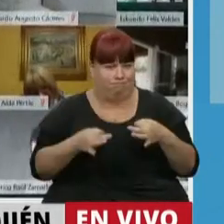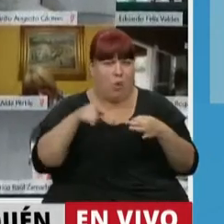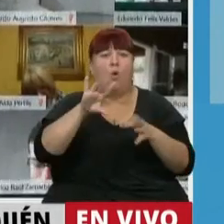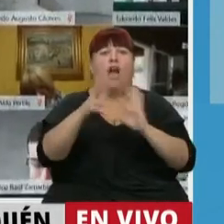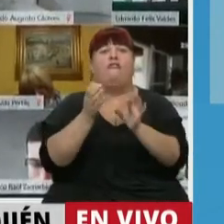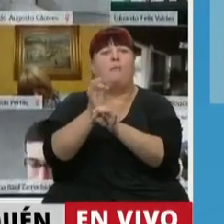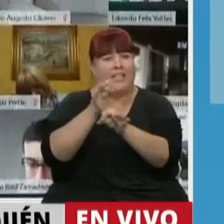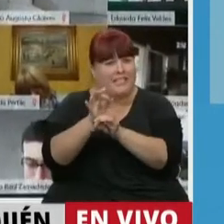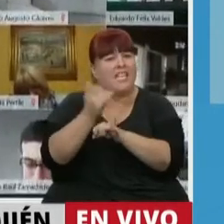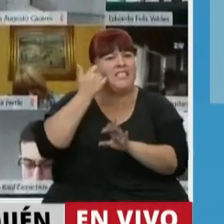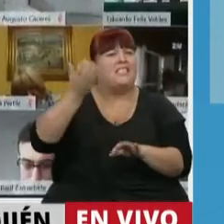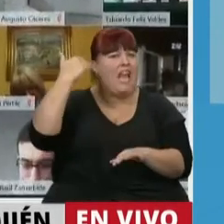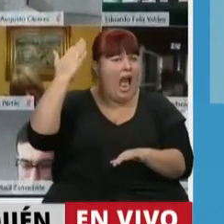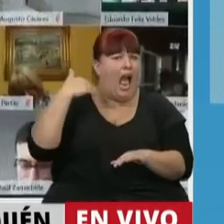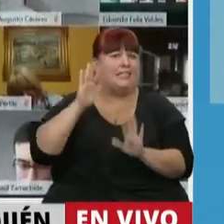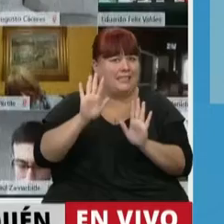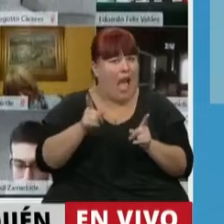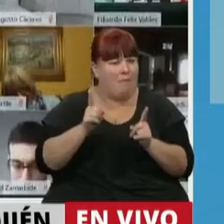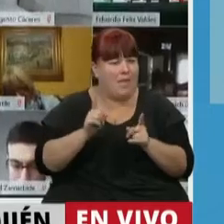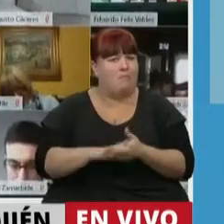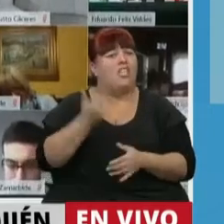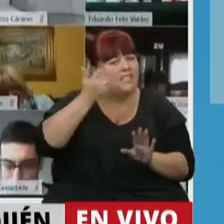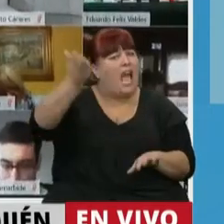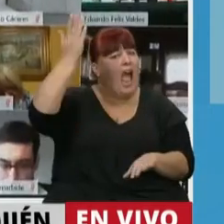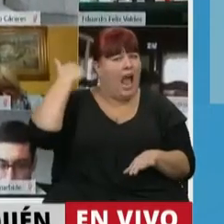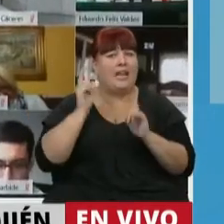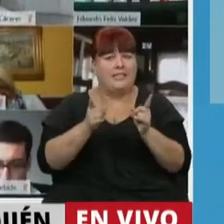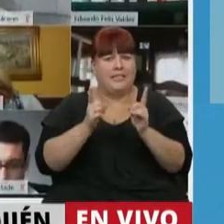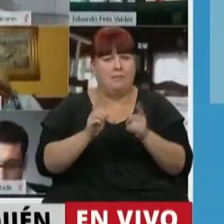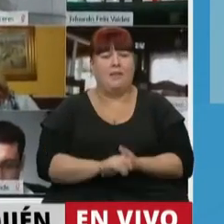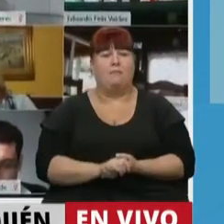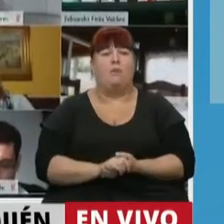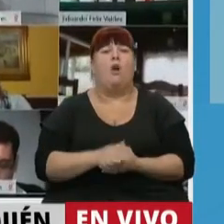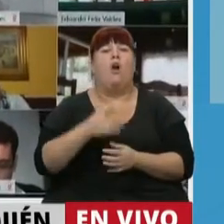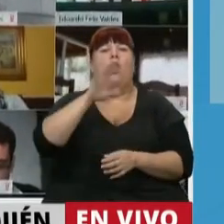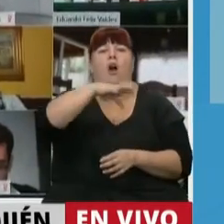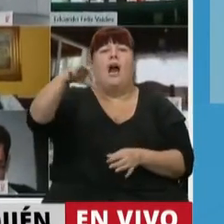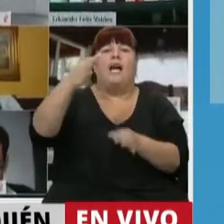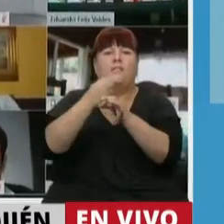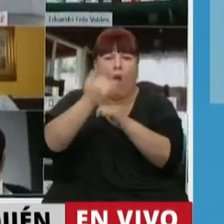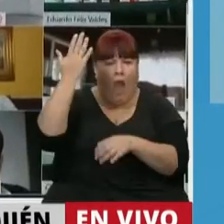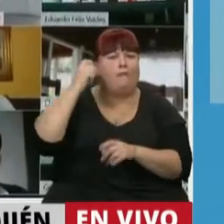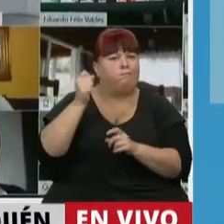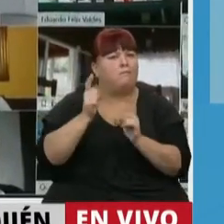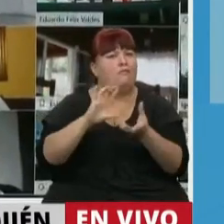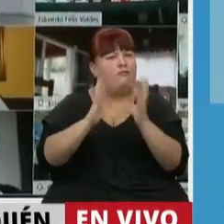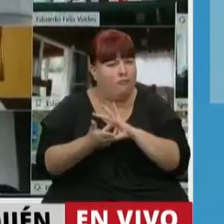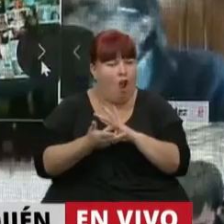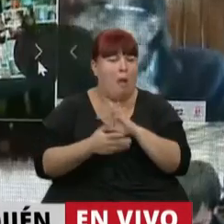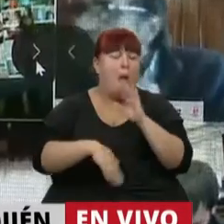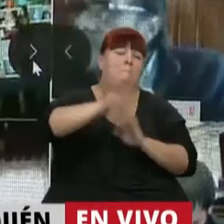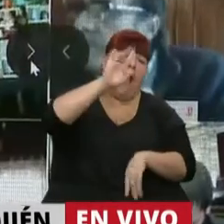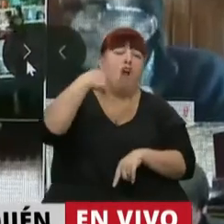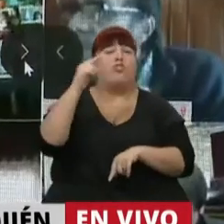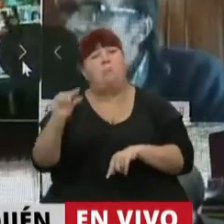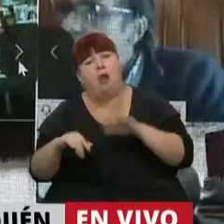práctica que ya se venía realizando. Ya se venía realizando en muchas instituciones escolares con mayor o